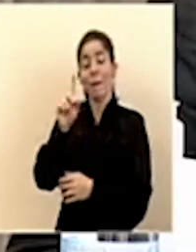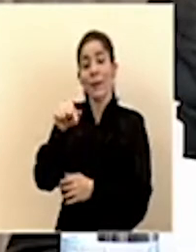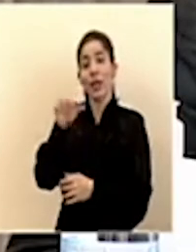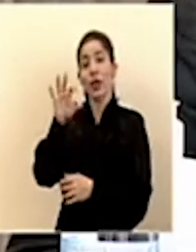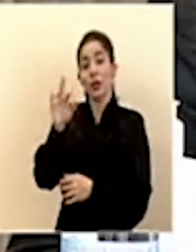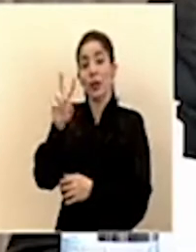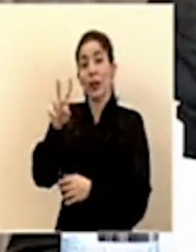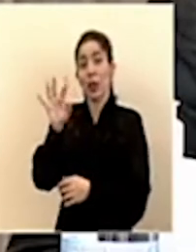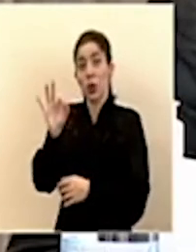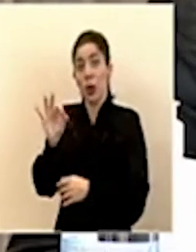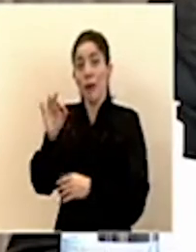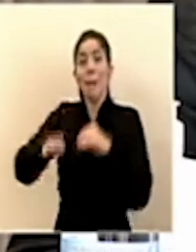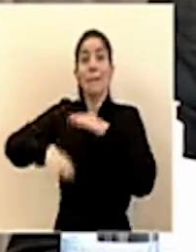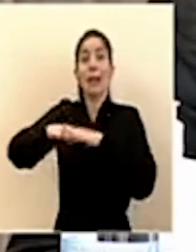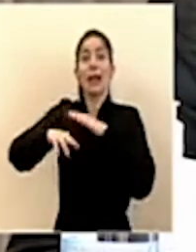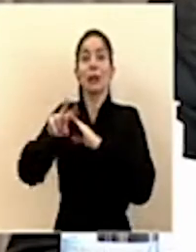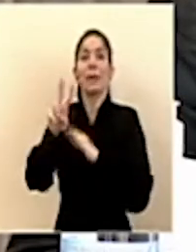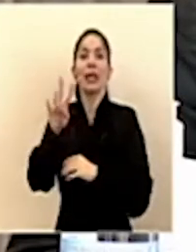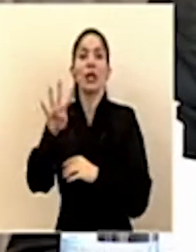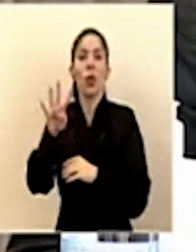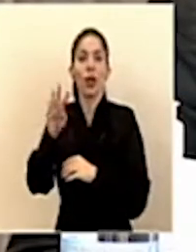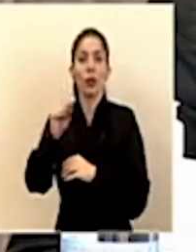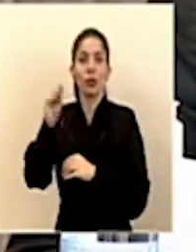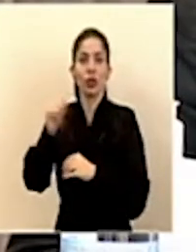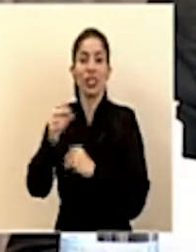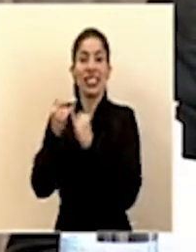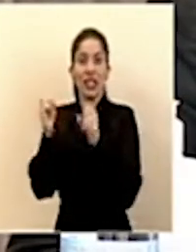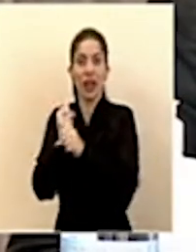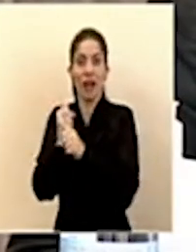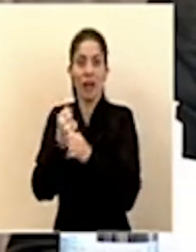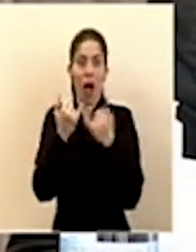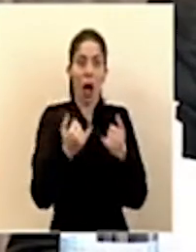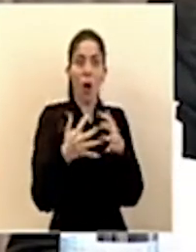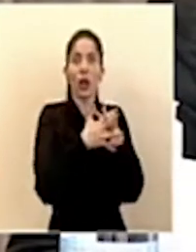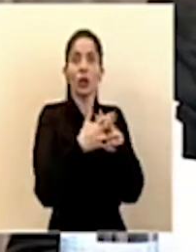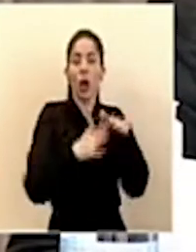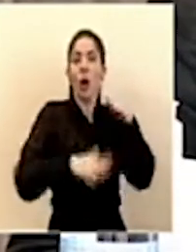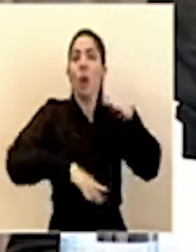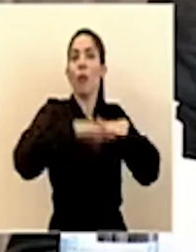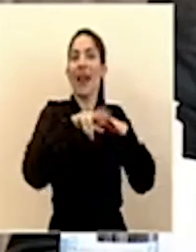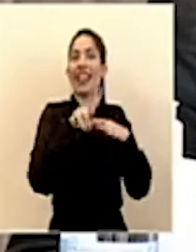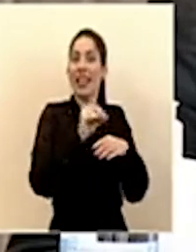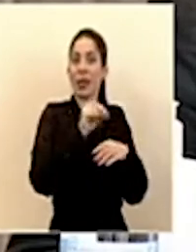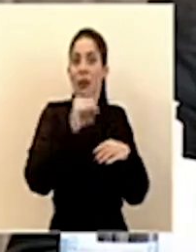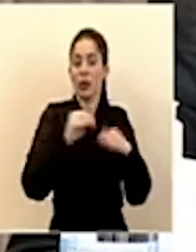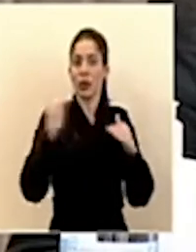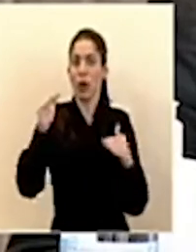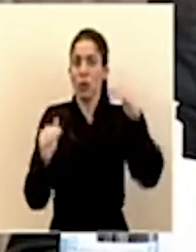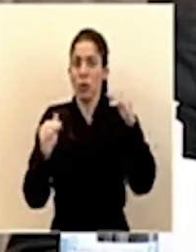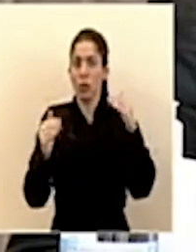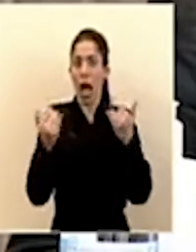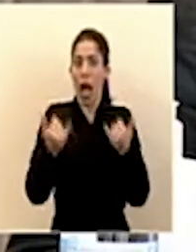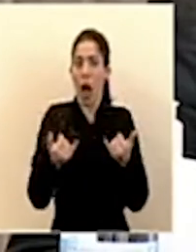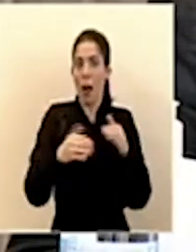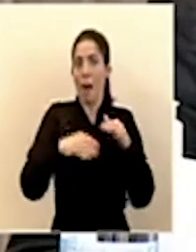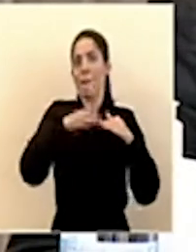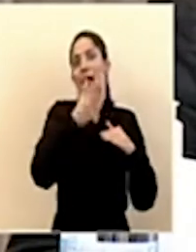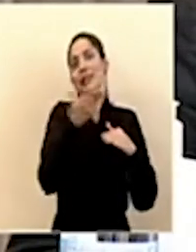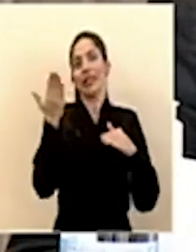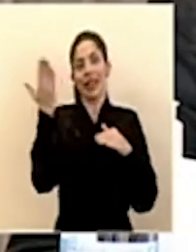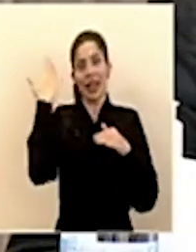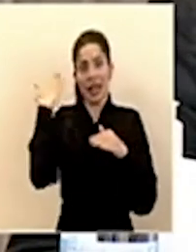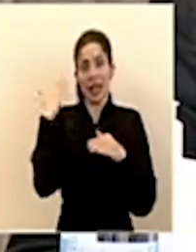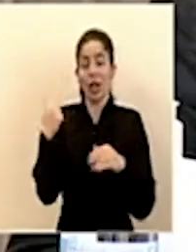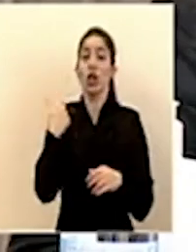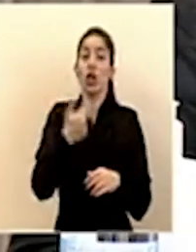.76. Esto sabemos cuándo empezó y sabemos que está golpeando,